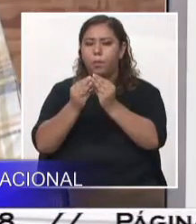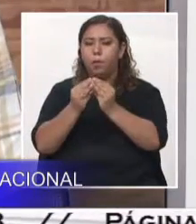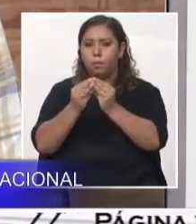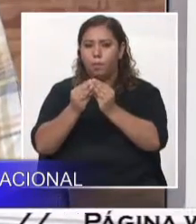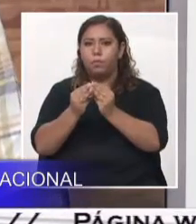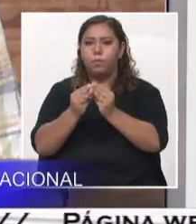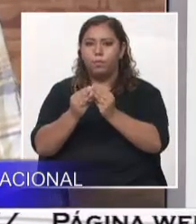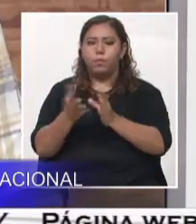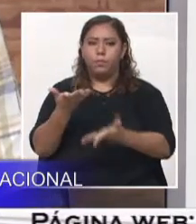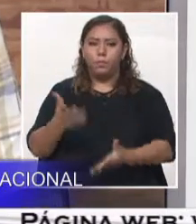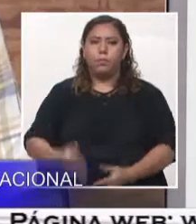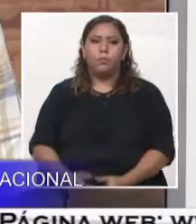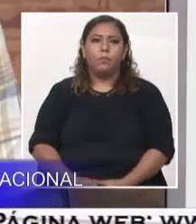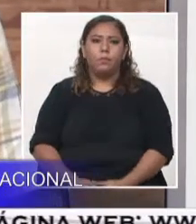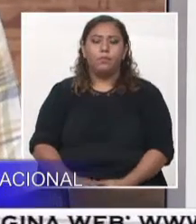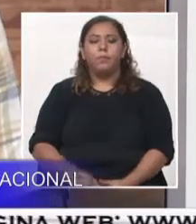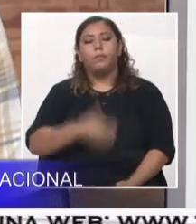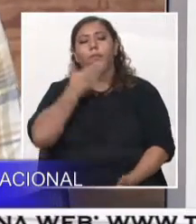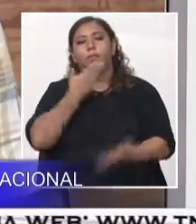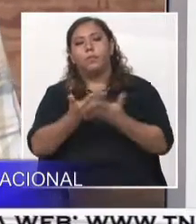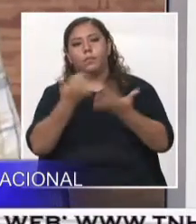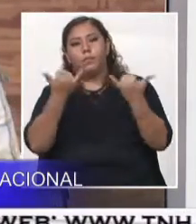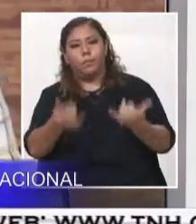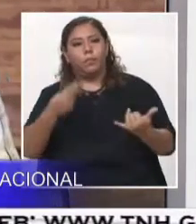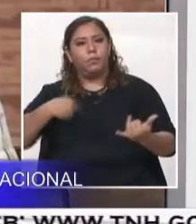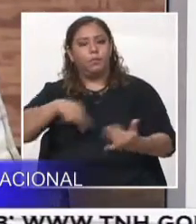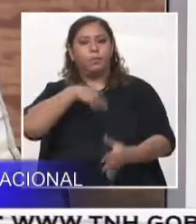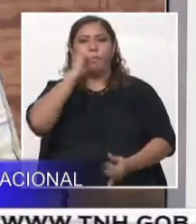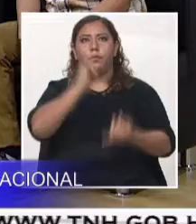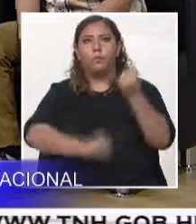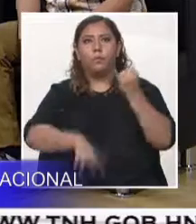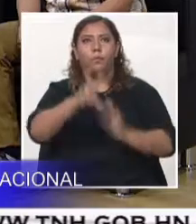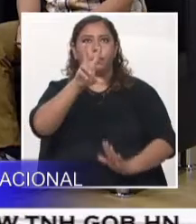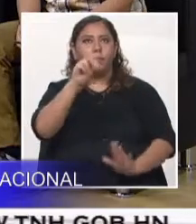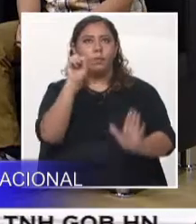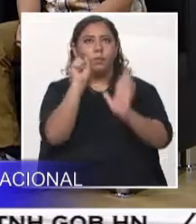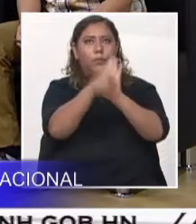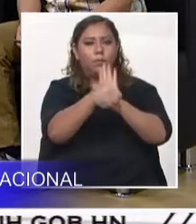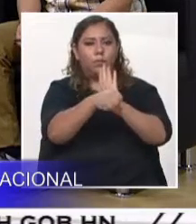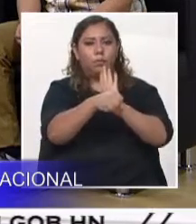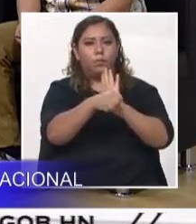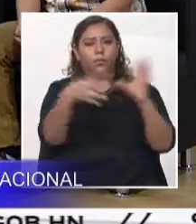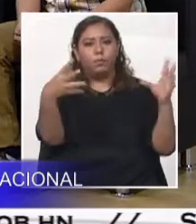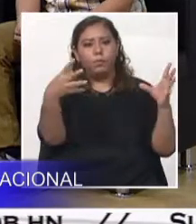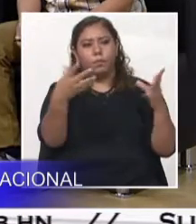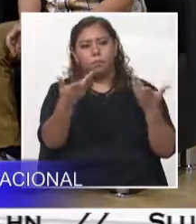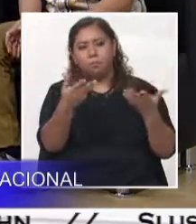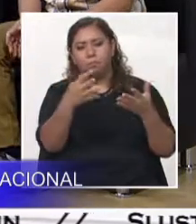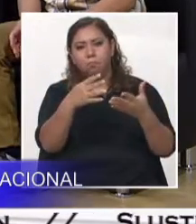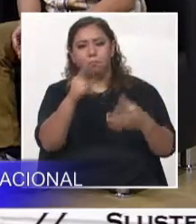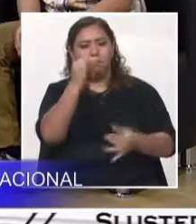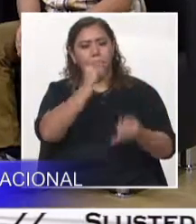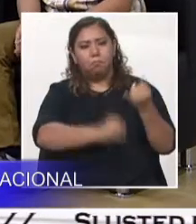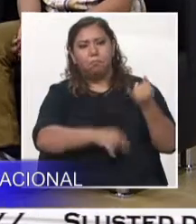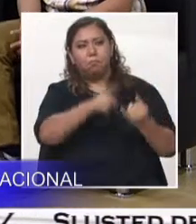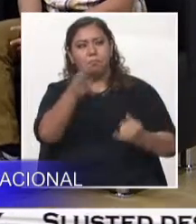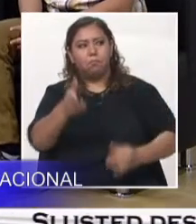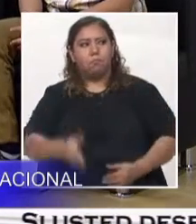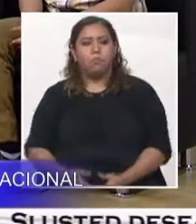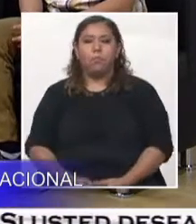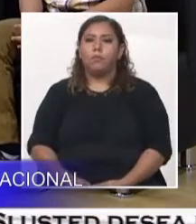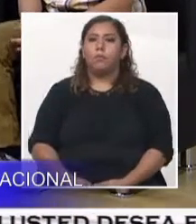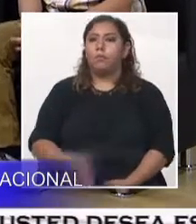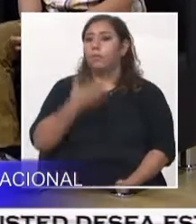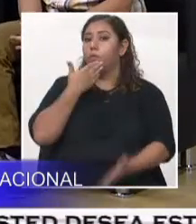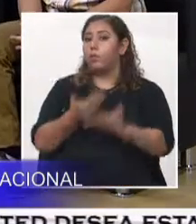geológico de Honduras. Bueno, llegamos al final del foro. 30 segundos, por favor, una invitación, un comentario. Comienzo con usted, don César. Sí, bueno,